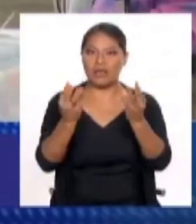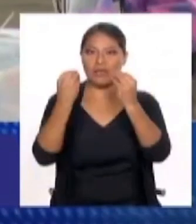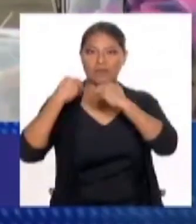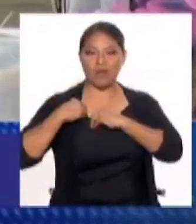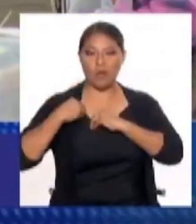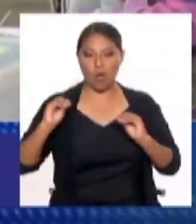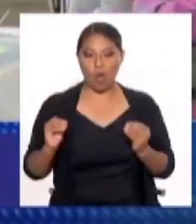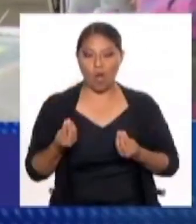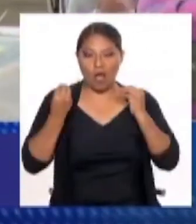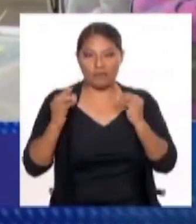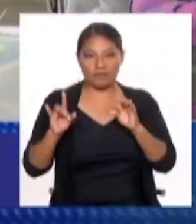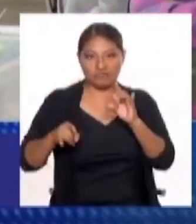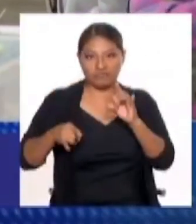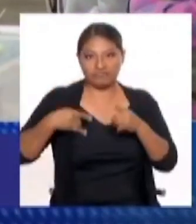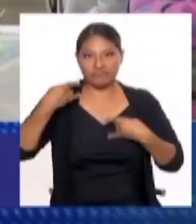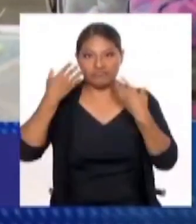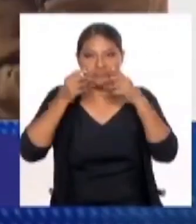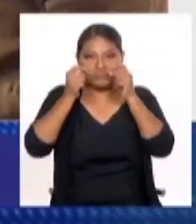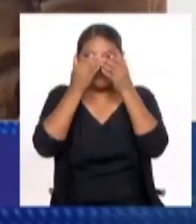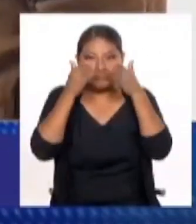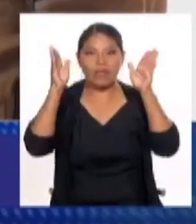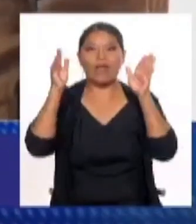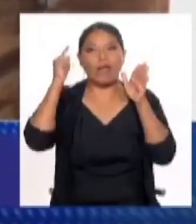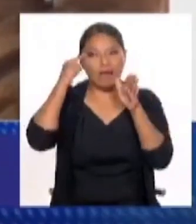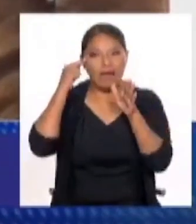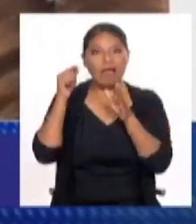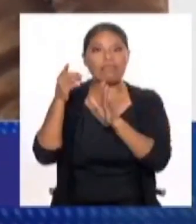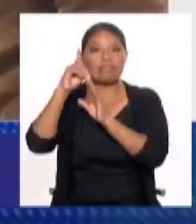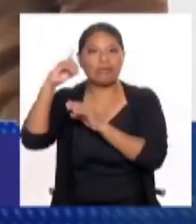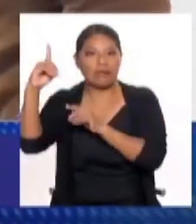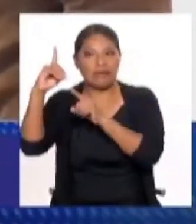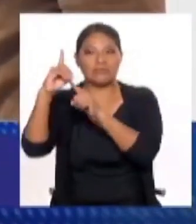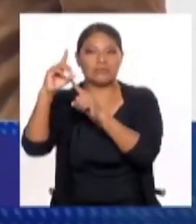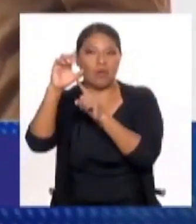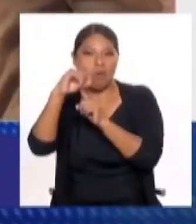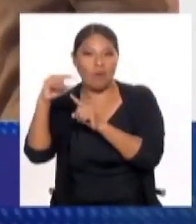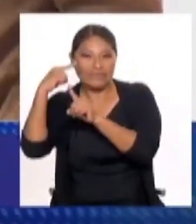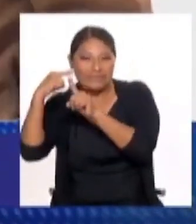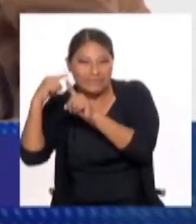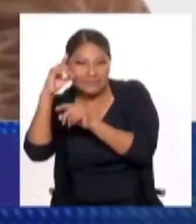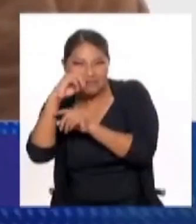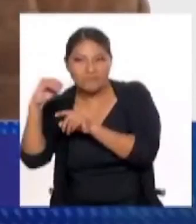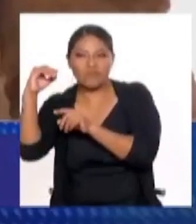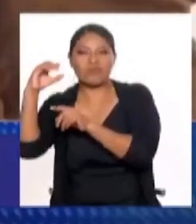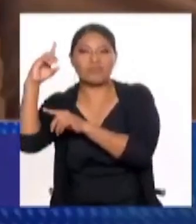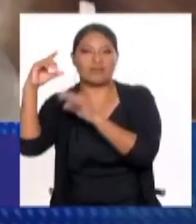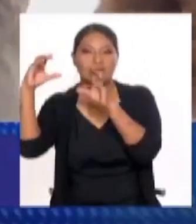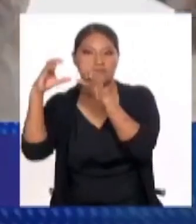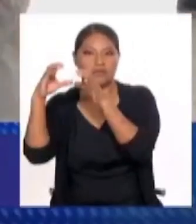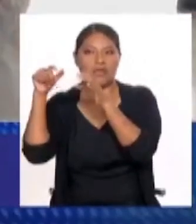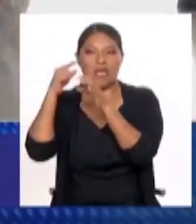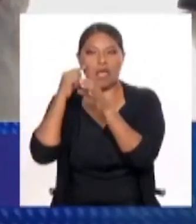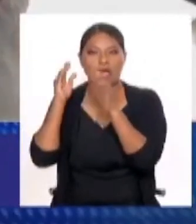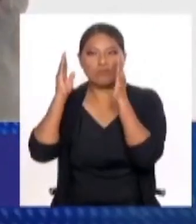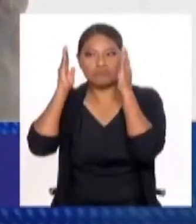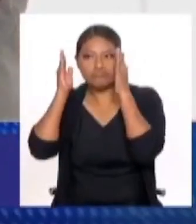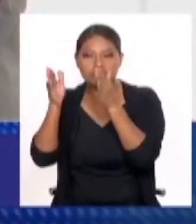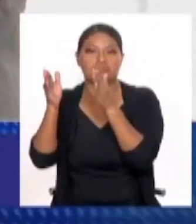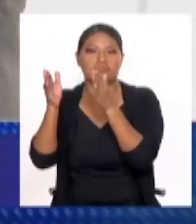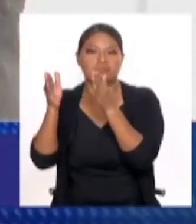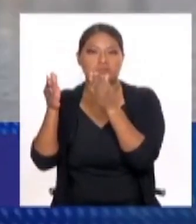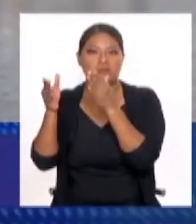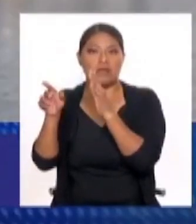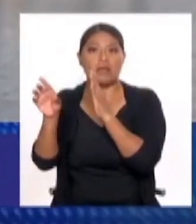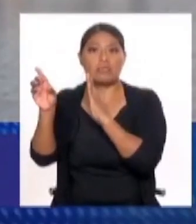Entonces, ellos mostraron que entre los políticos de derecha y de extrema derecha, como ya el Bolsonaro, no solo ellos están más presentes en la